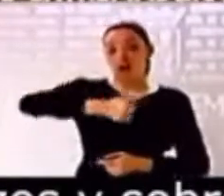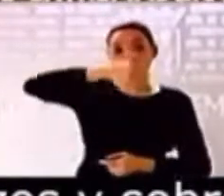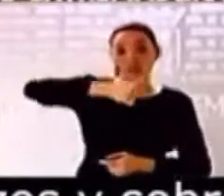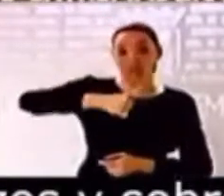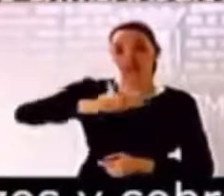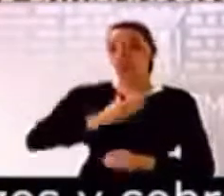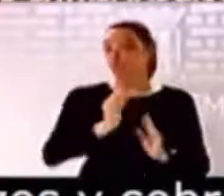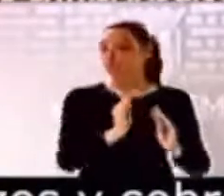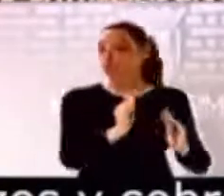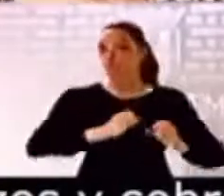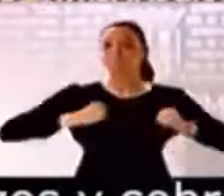hincapié para que estuviera cuanto antes.